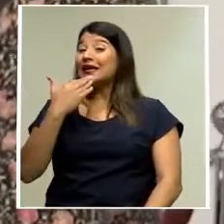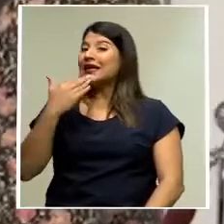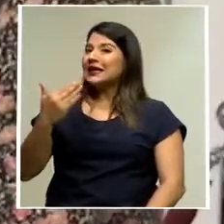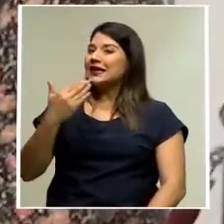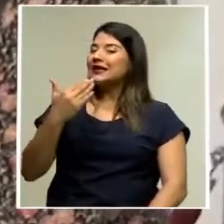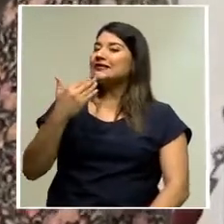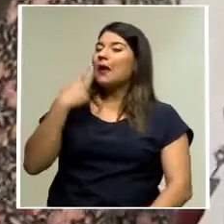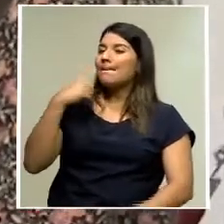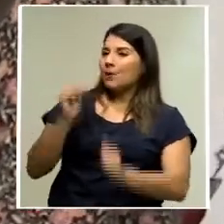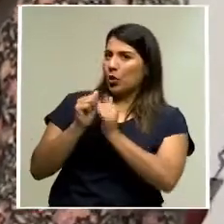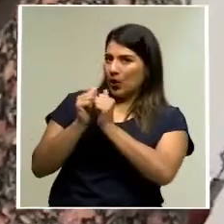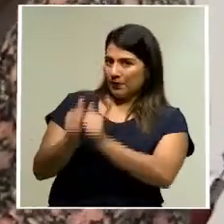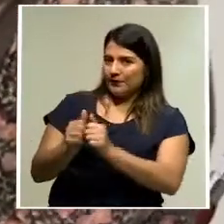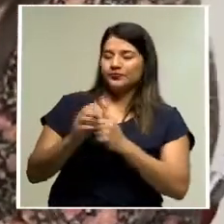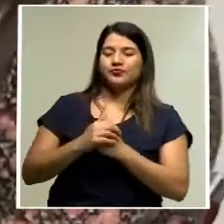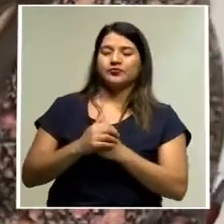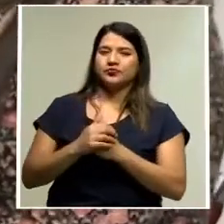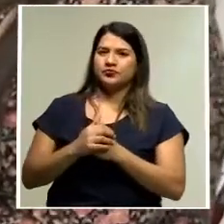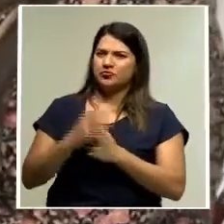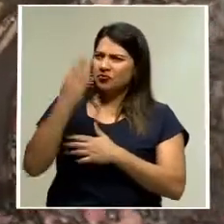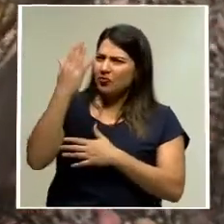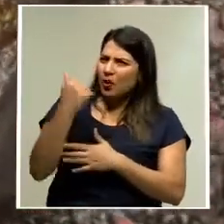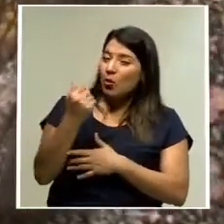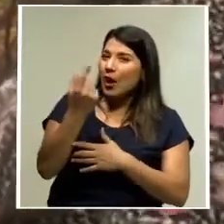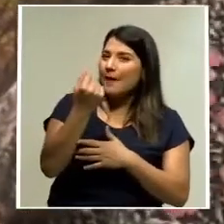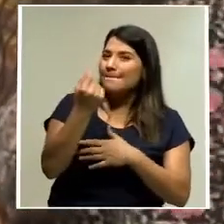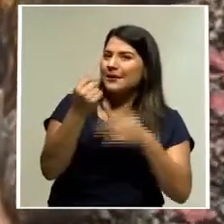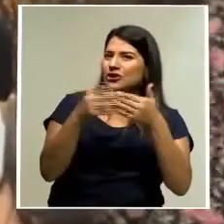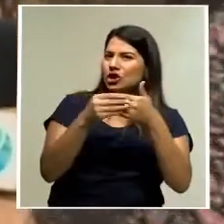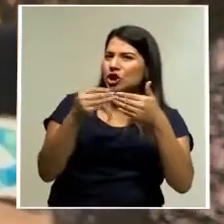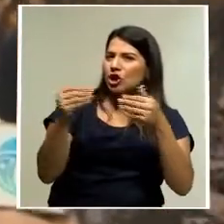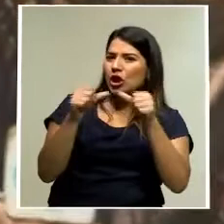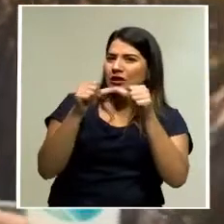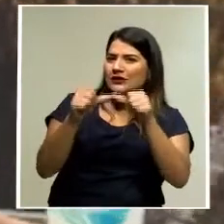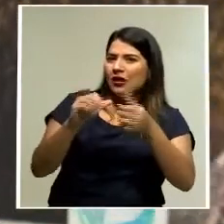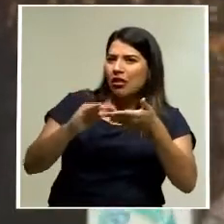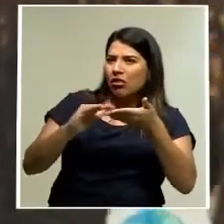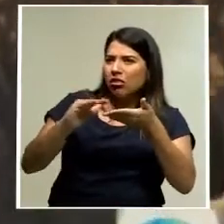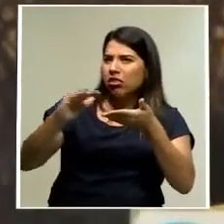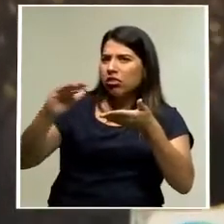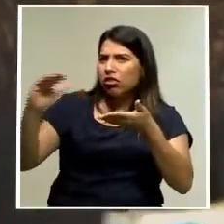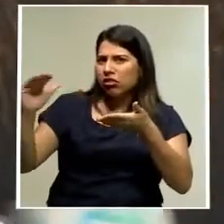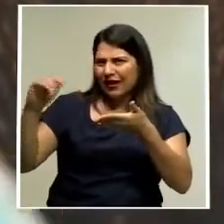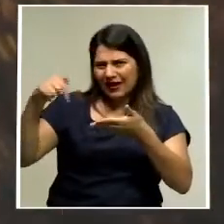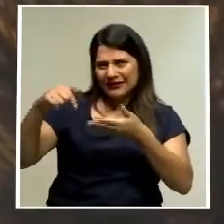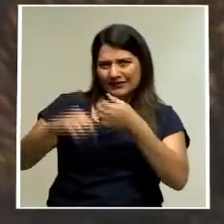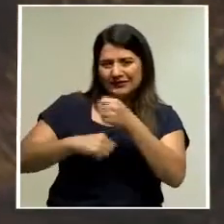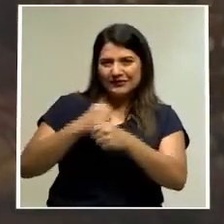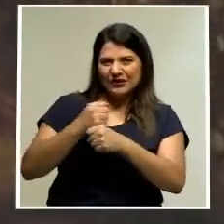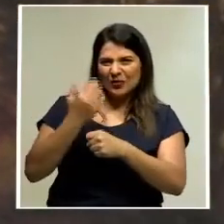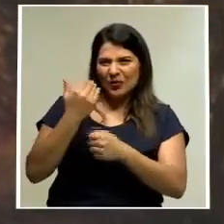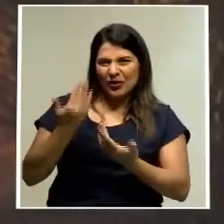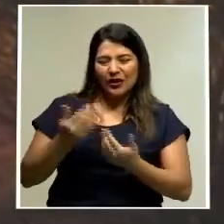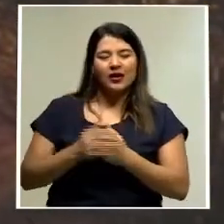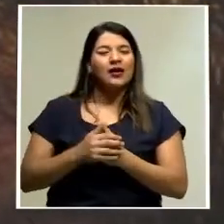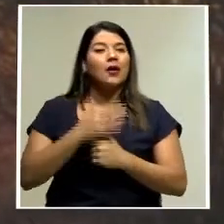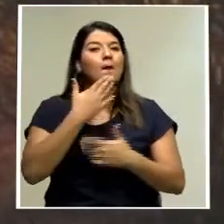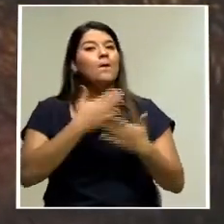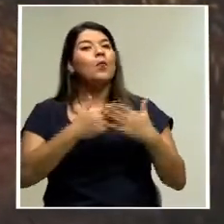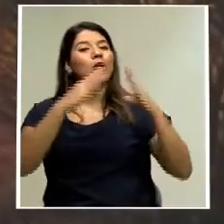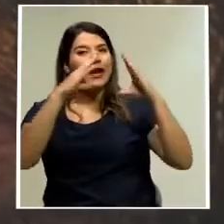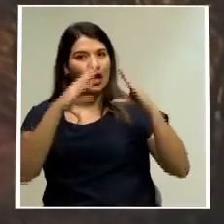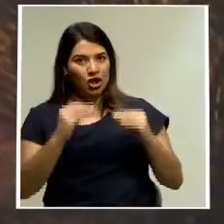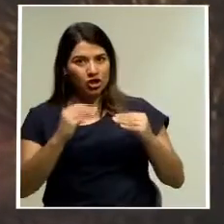de cuál es el efecto o por qué el tipo de cambio se ha mantenido al alza durante todos estos meses. Sí, muy buenas noches